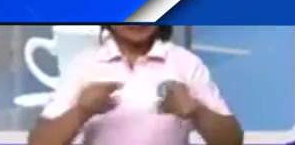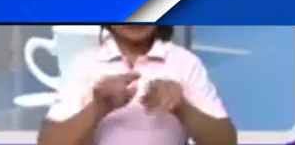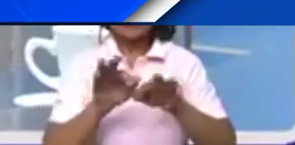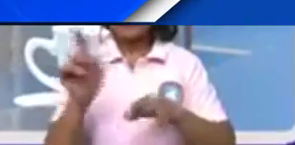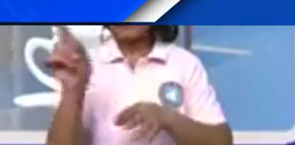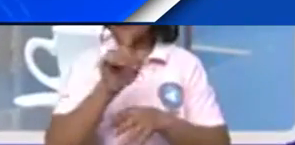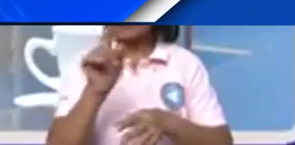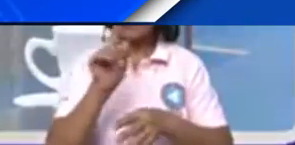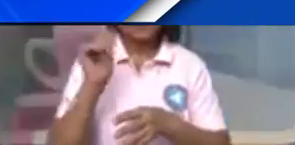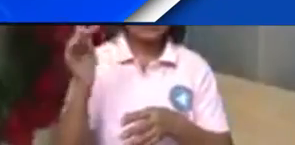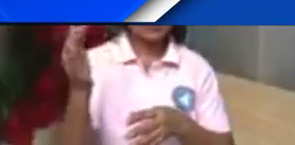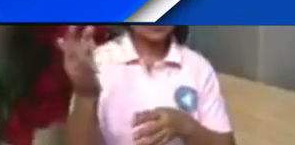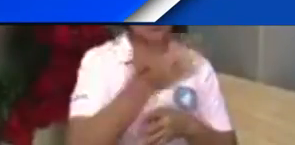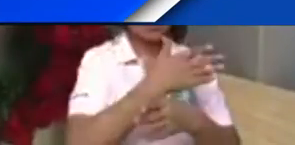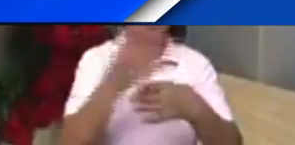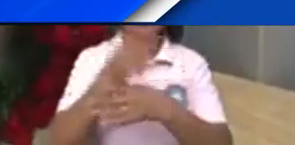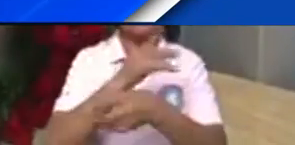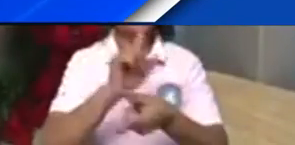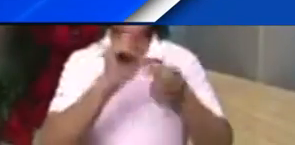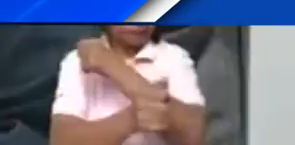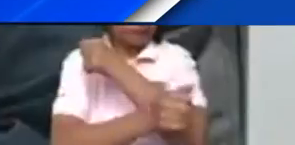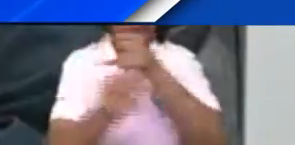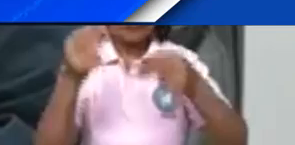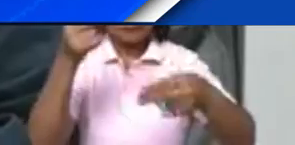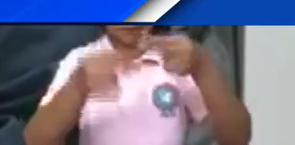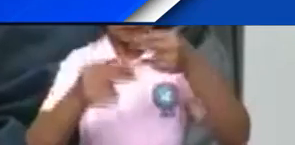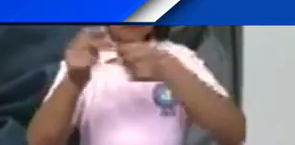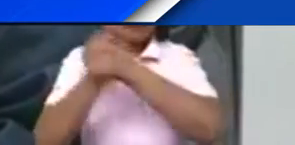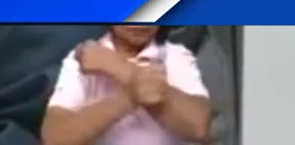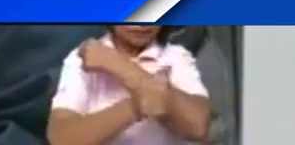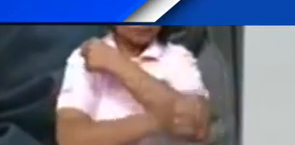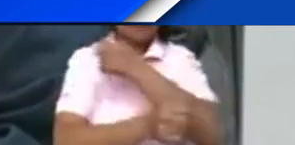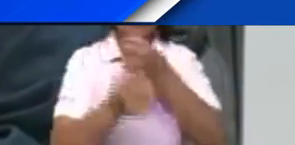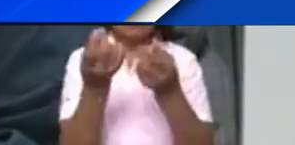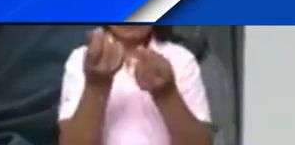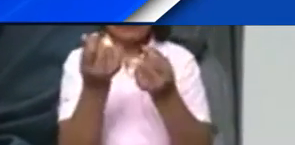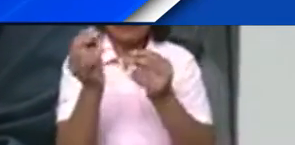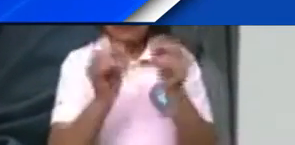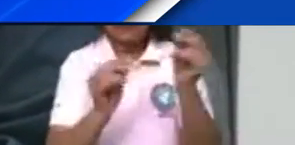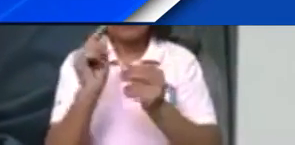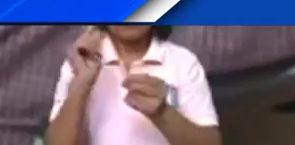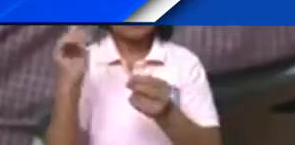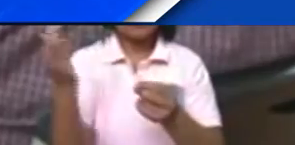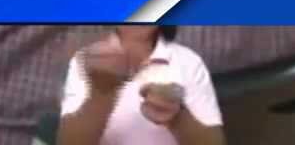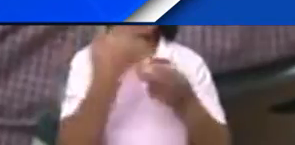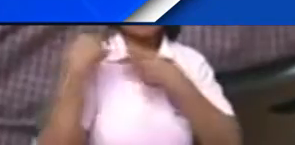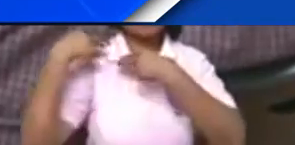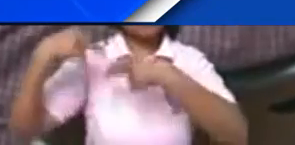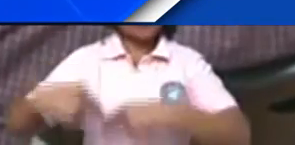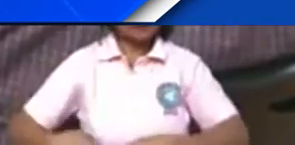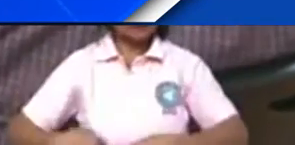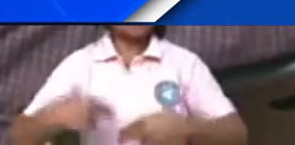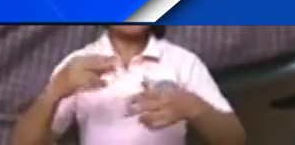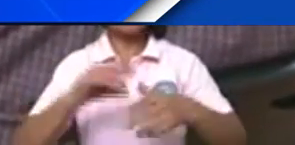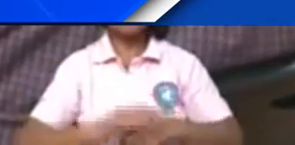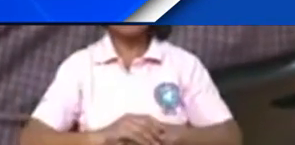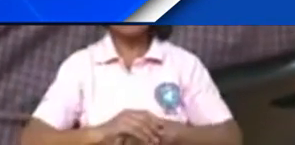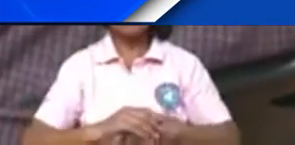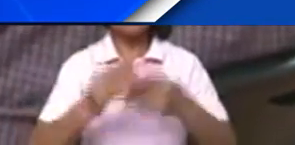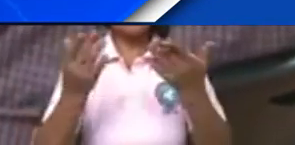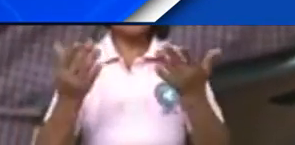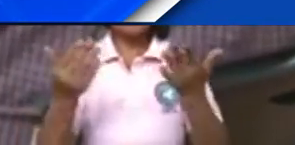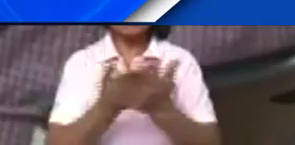más bien todos los procesos que tenemos que transformar a lo interno. El tema de finanzas, todo el tema de recursos humanos, hay un